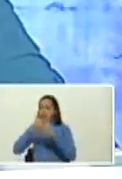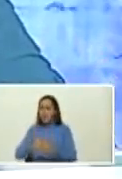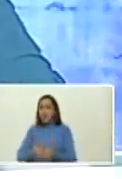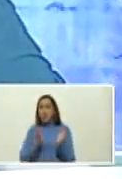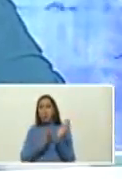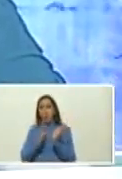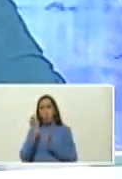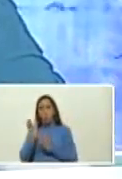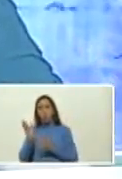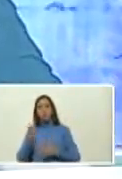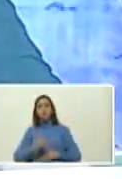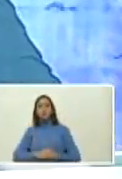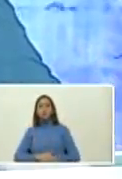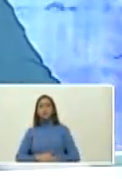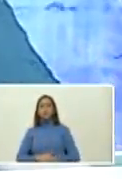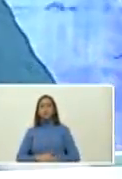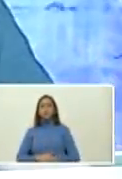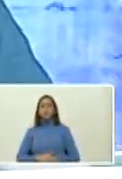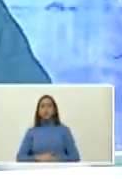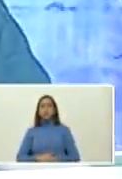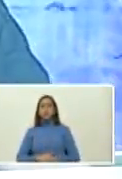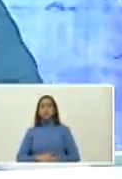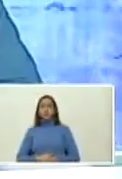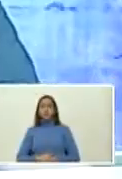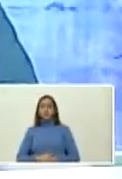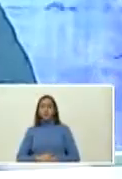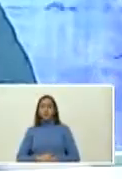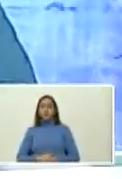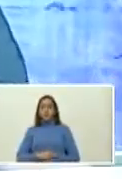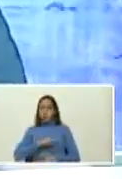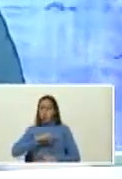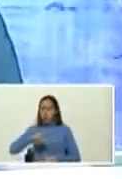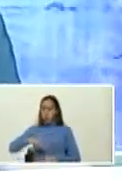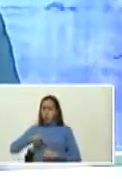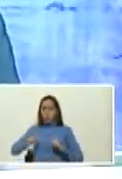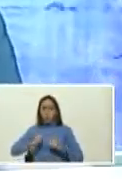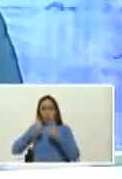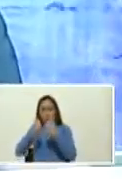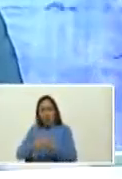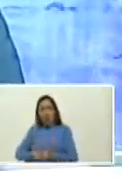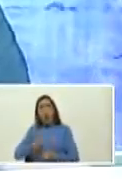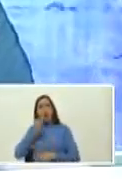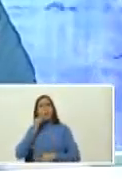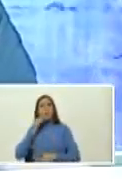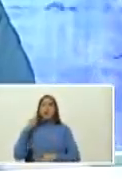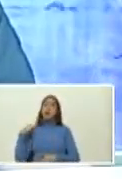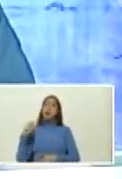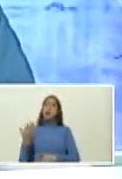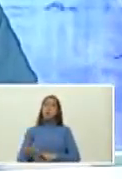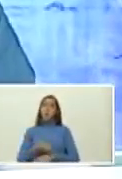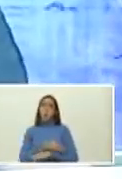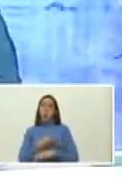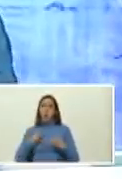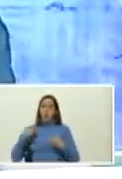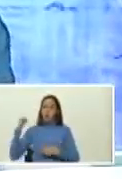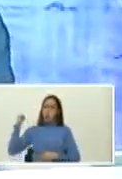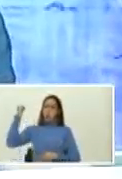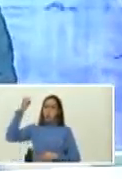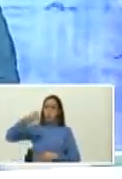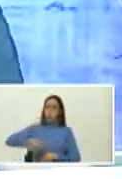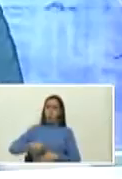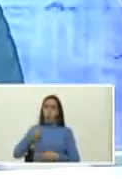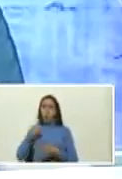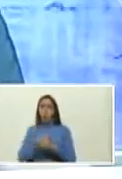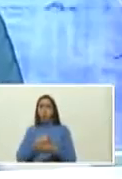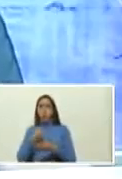Redentor es Cristo Redentor nuestra raíz es la experiencia que ya hemos vivido en todos estos años de lucha